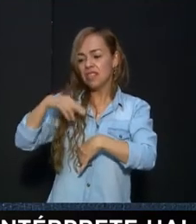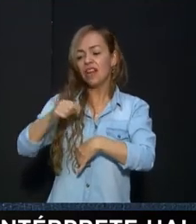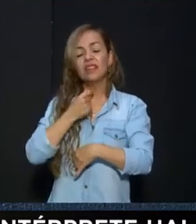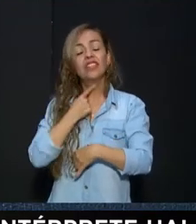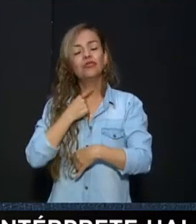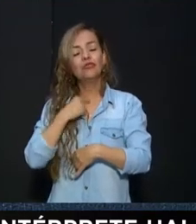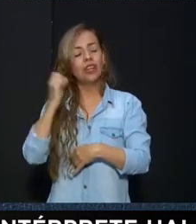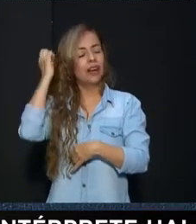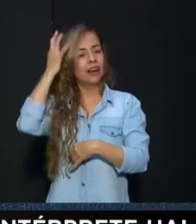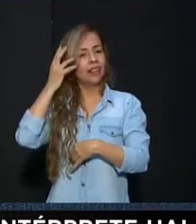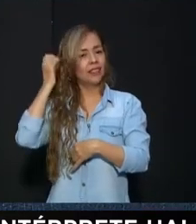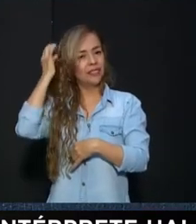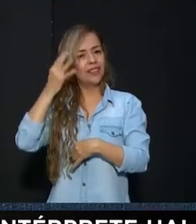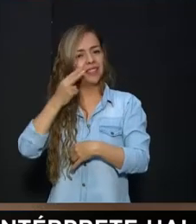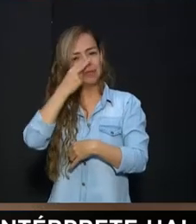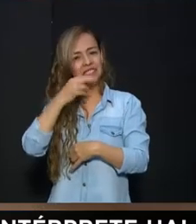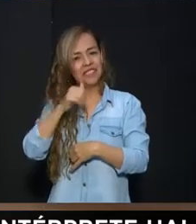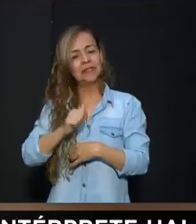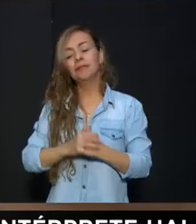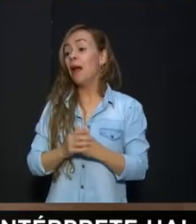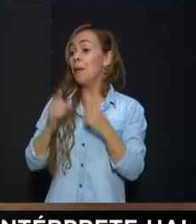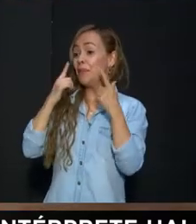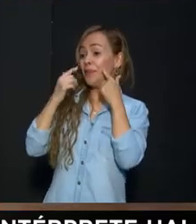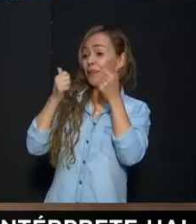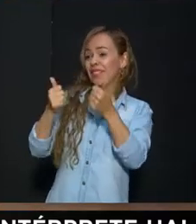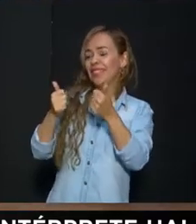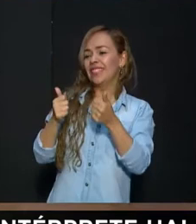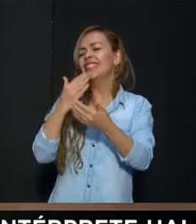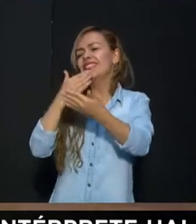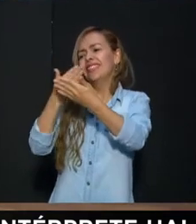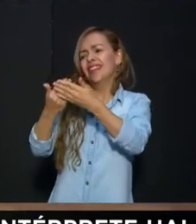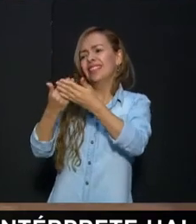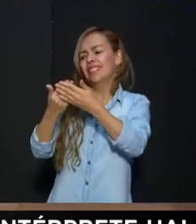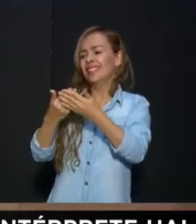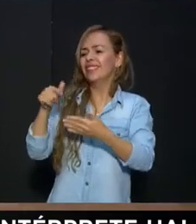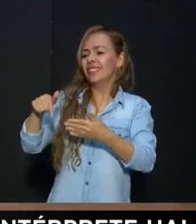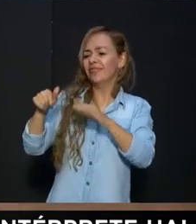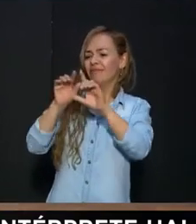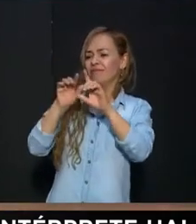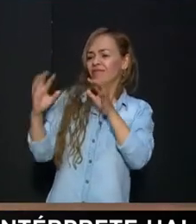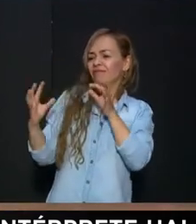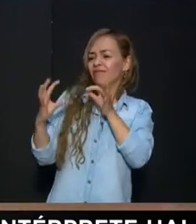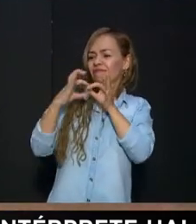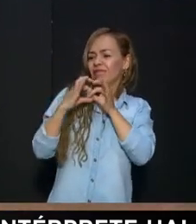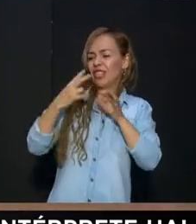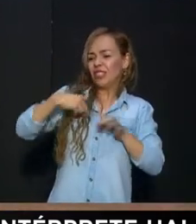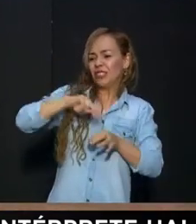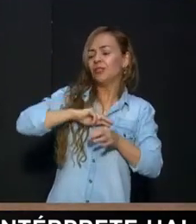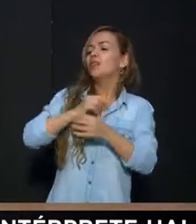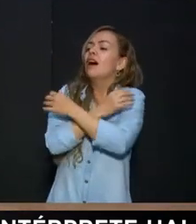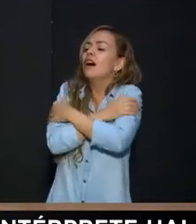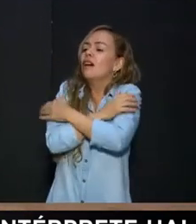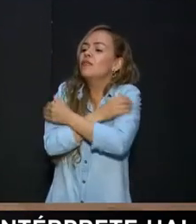Ay que alegría Bueno Daisy Muchas gracias Por estar conectados Con nosotros Y de nuevo Le enviamos un abrazo Gigante A